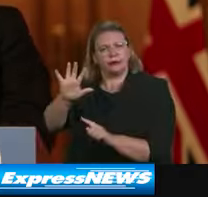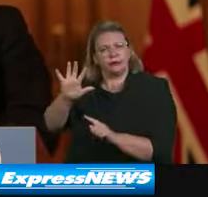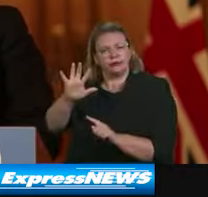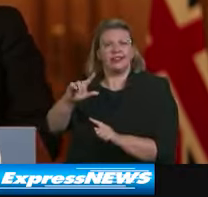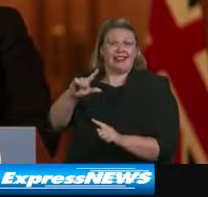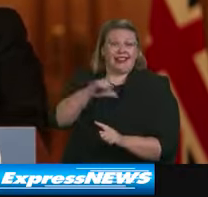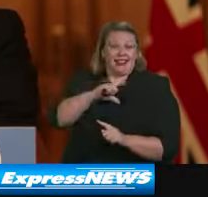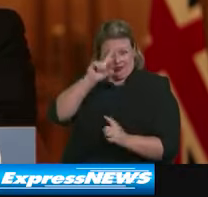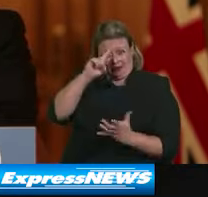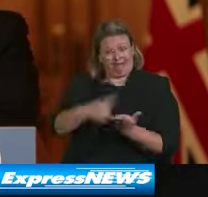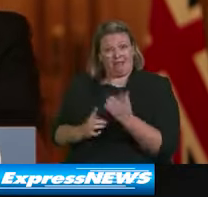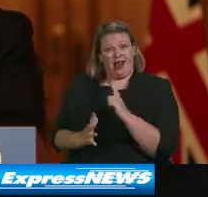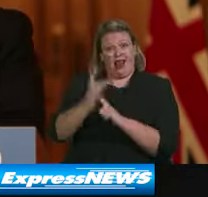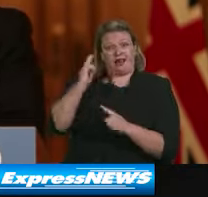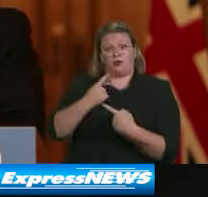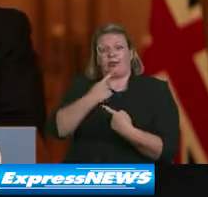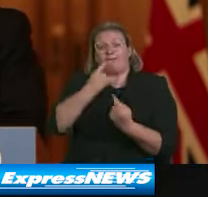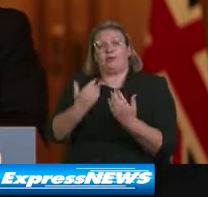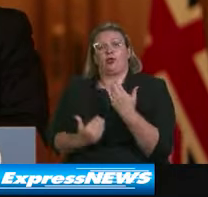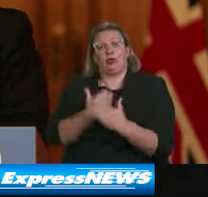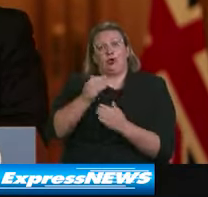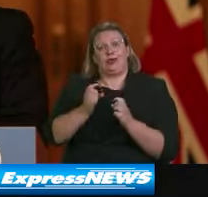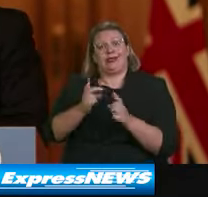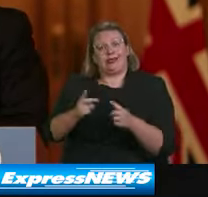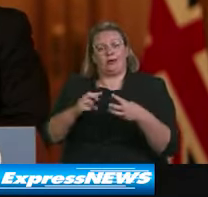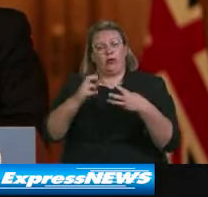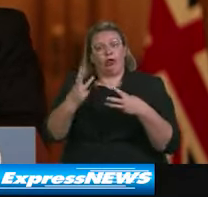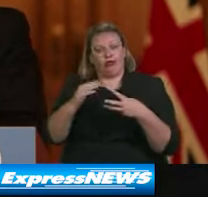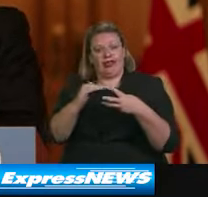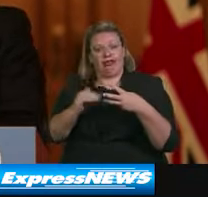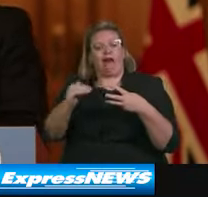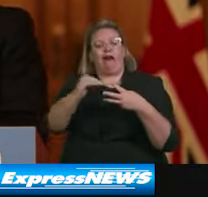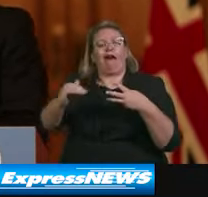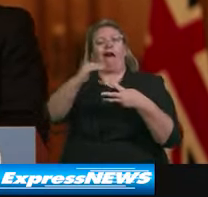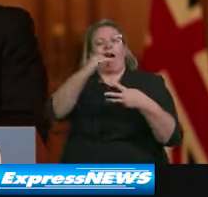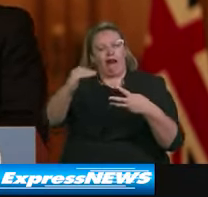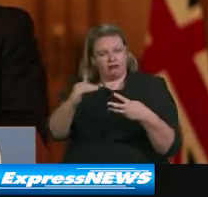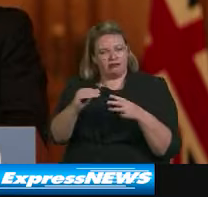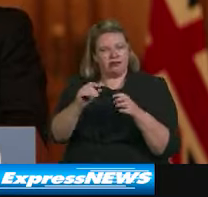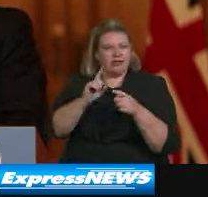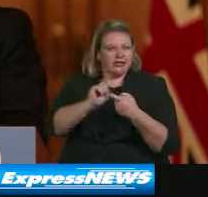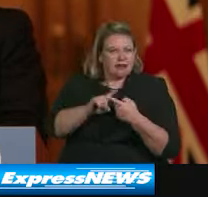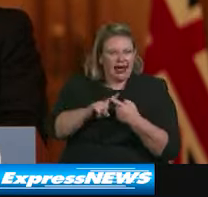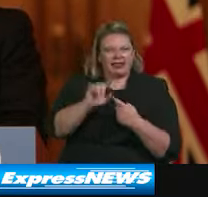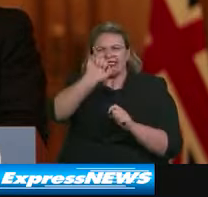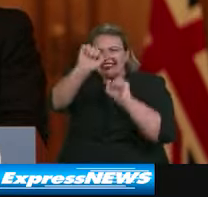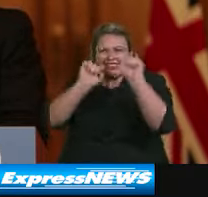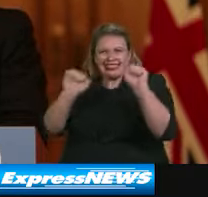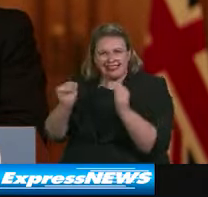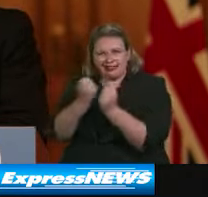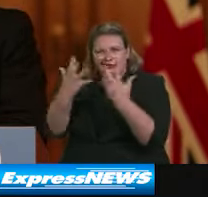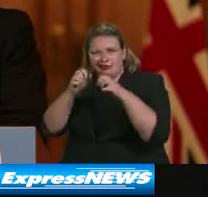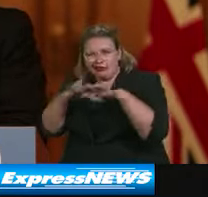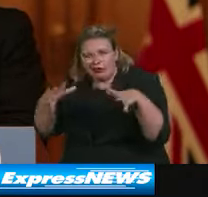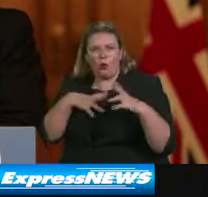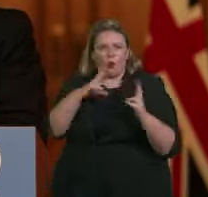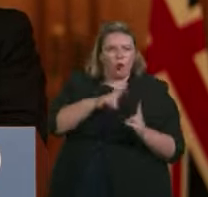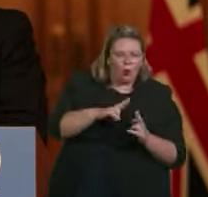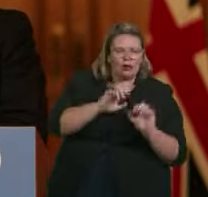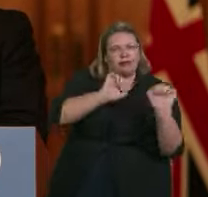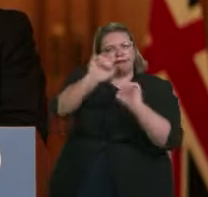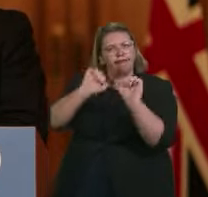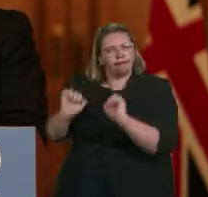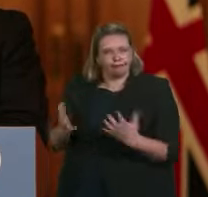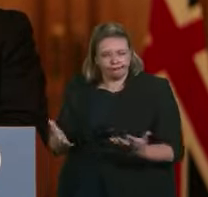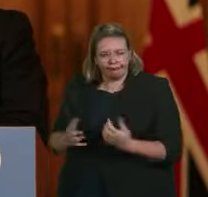para Inglaterra, con intervenciones basadas en la prevalencia del virus en áreas locales. Desde entonces, hemos estado